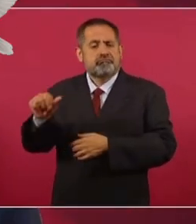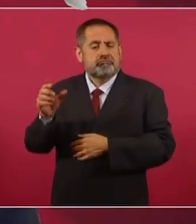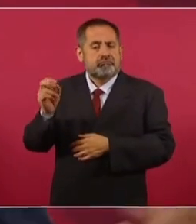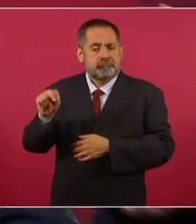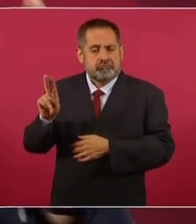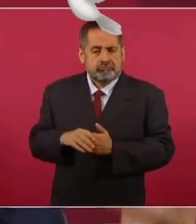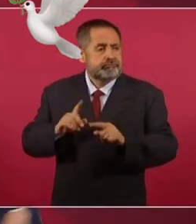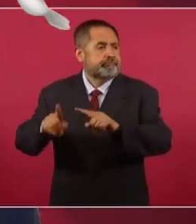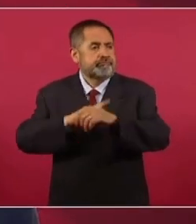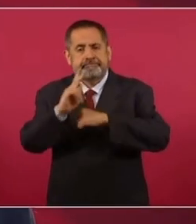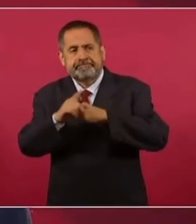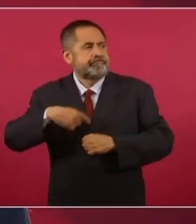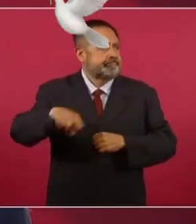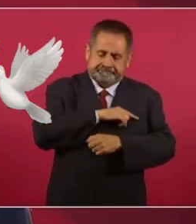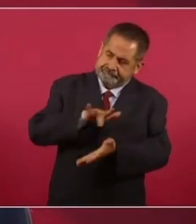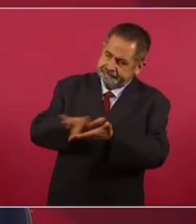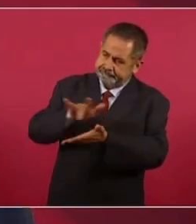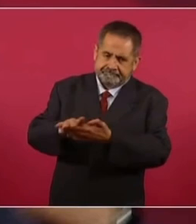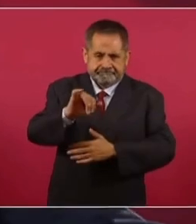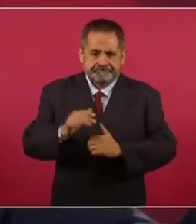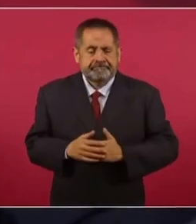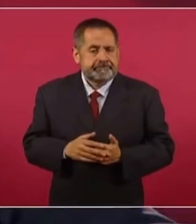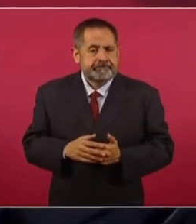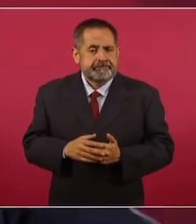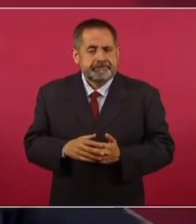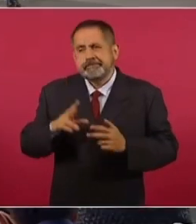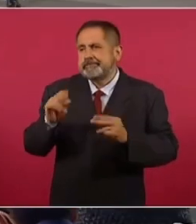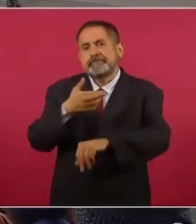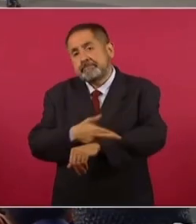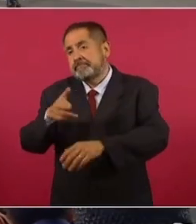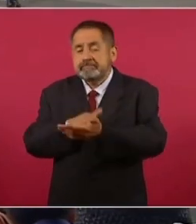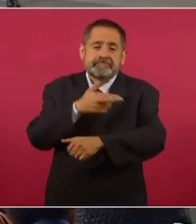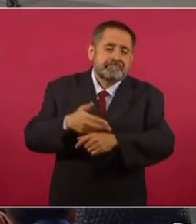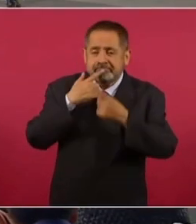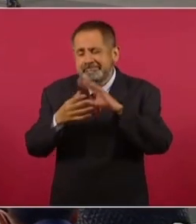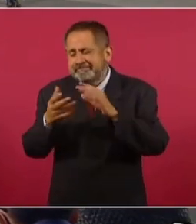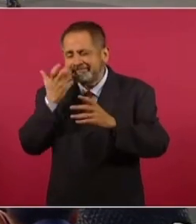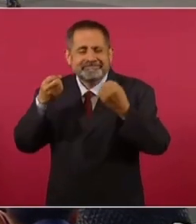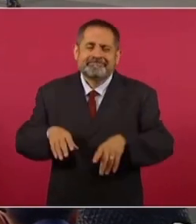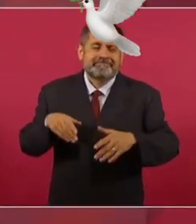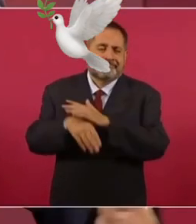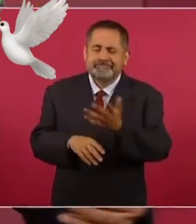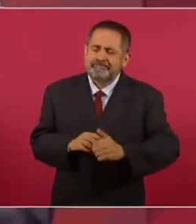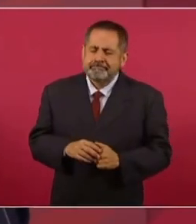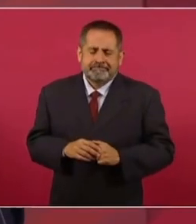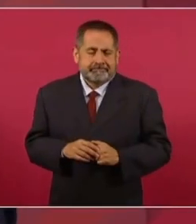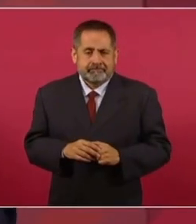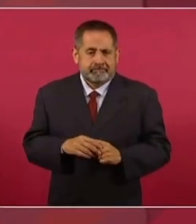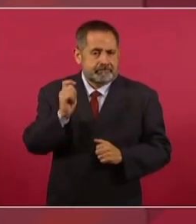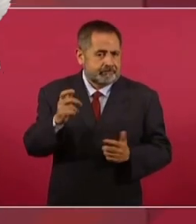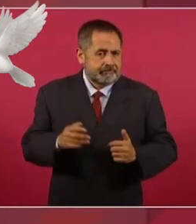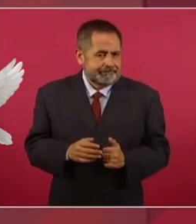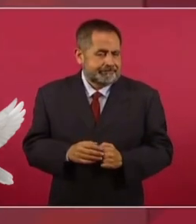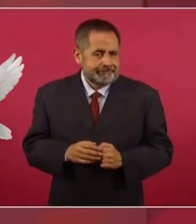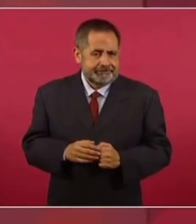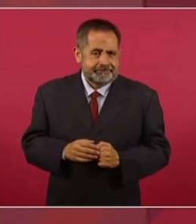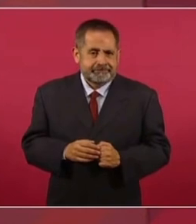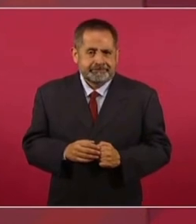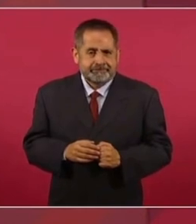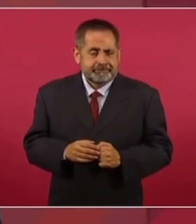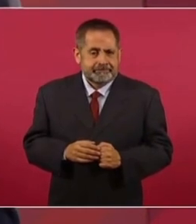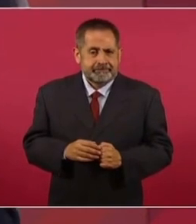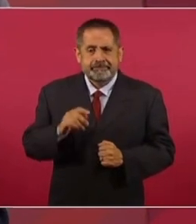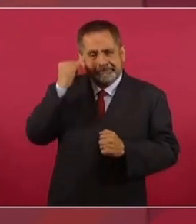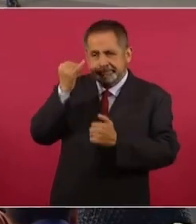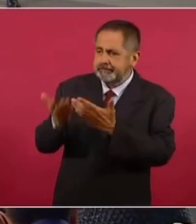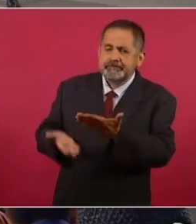todos los gobiernos, no el mecanismo burocrático de que se presenta una